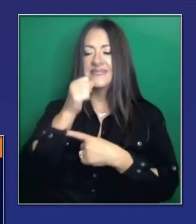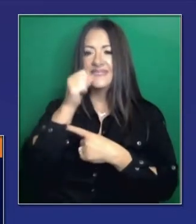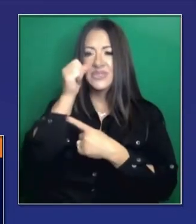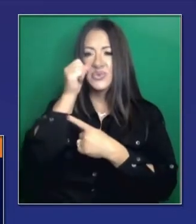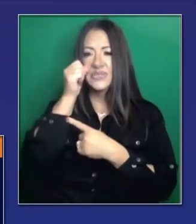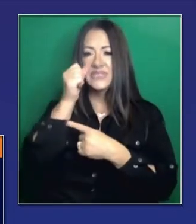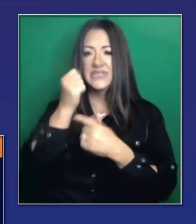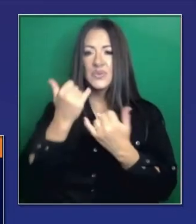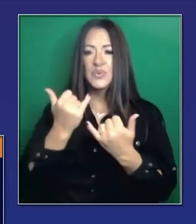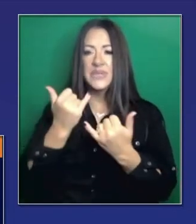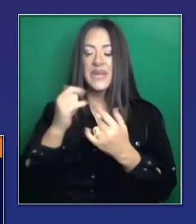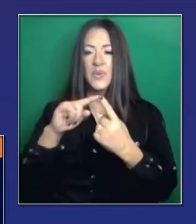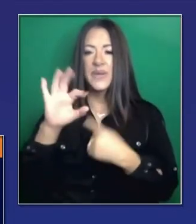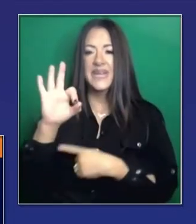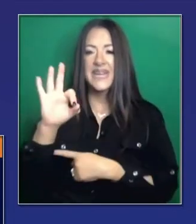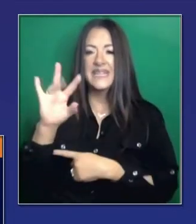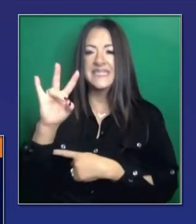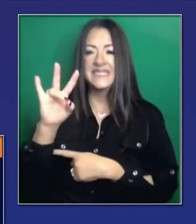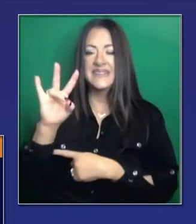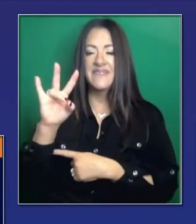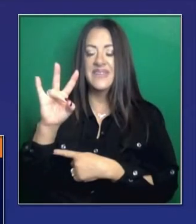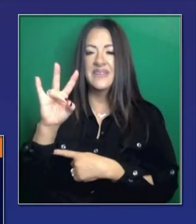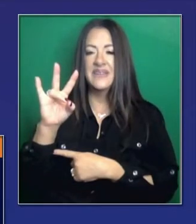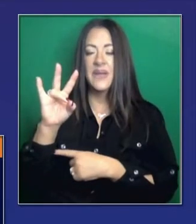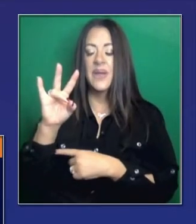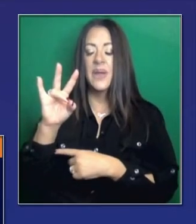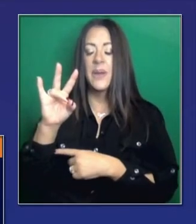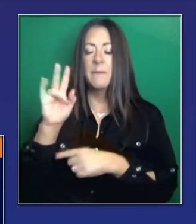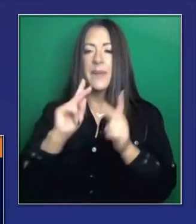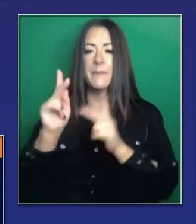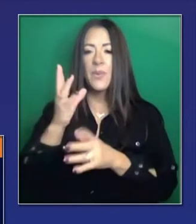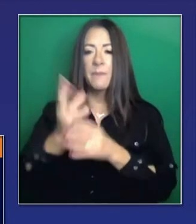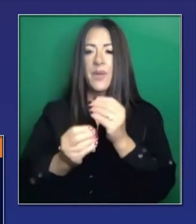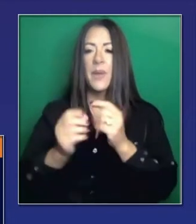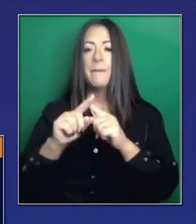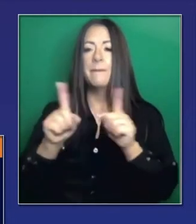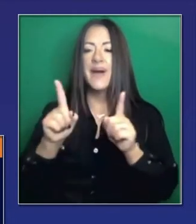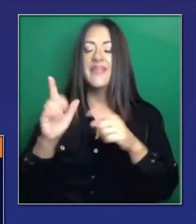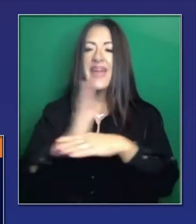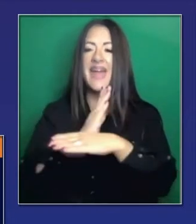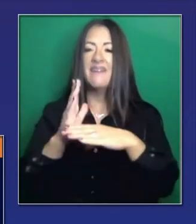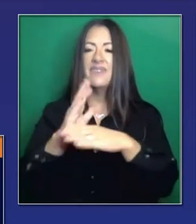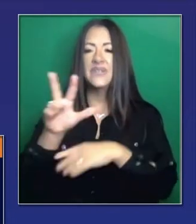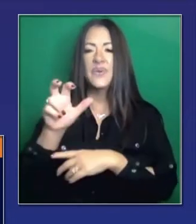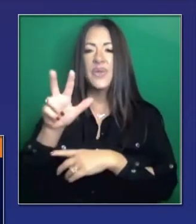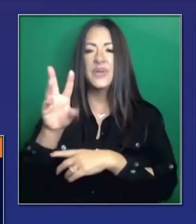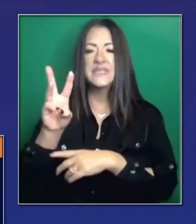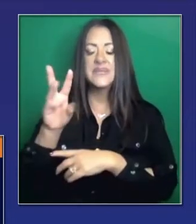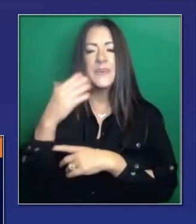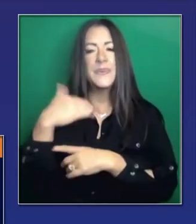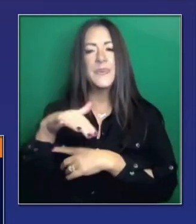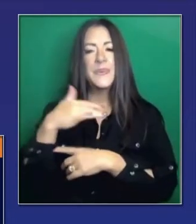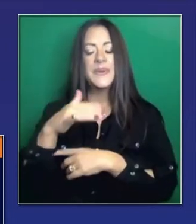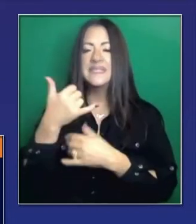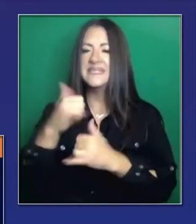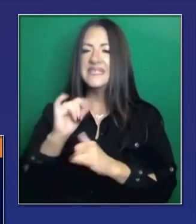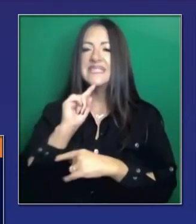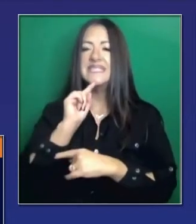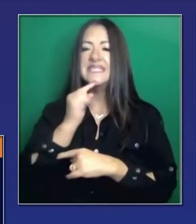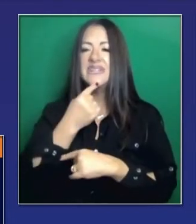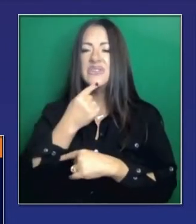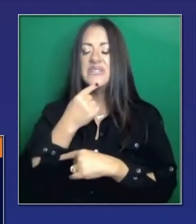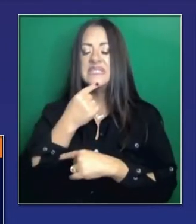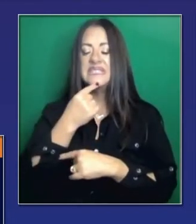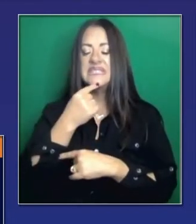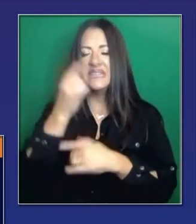siete días. Tenemos que estar muy conscientes y alertas para mitigar la propagación, porque esta enfermedad